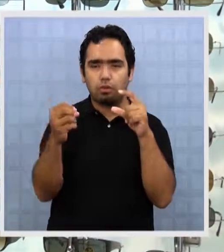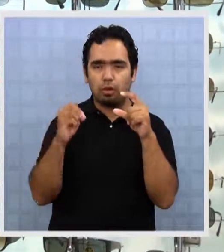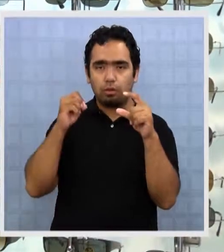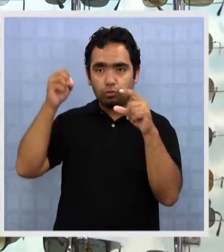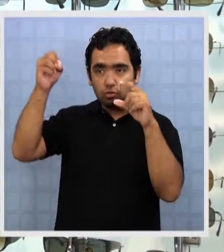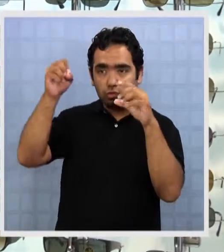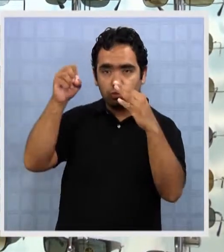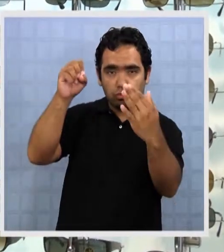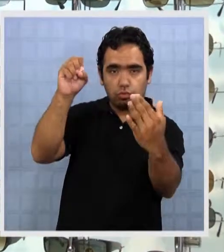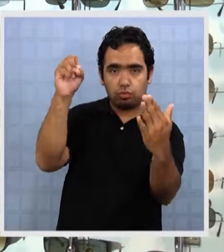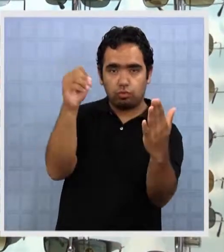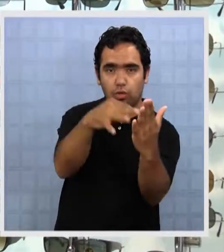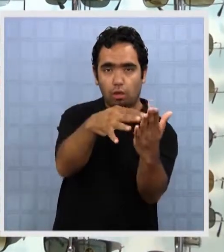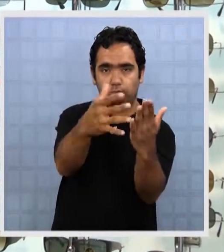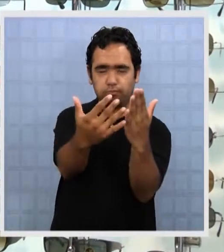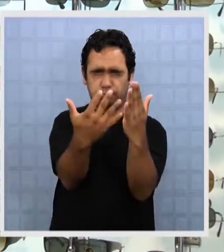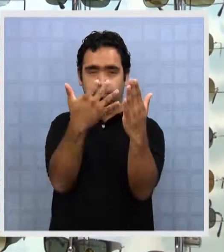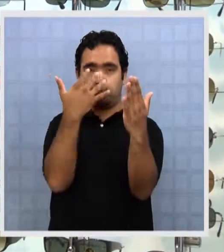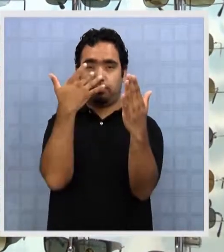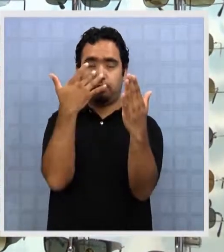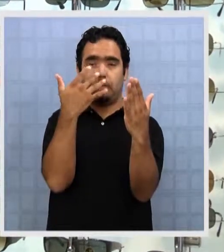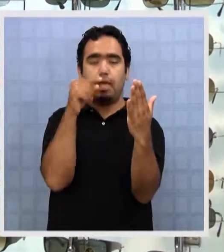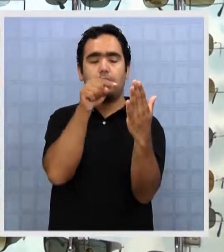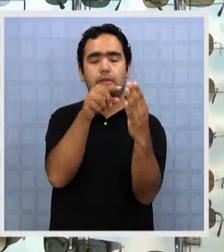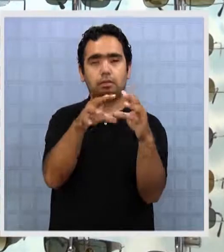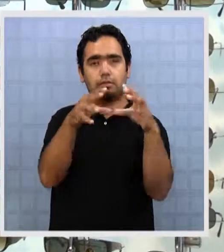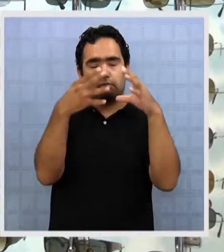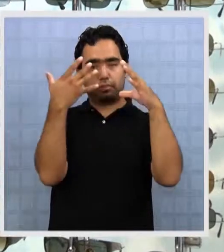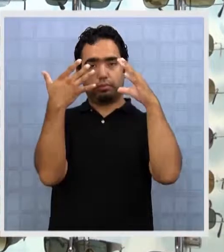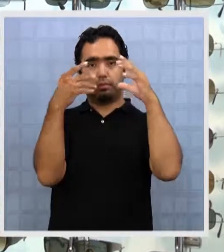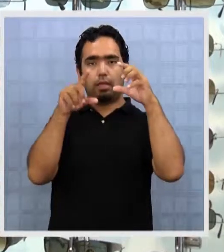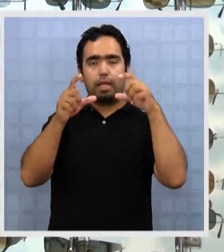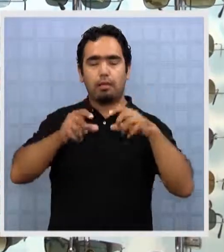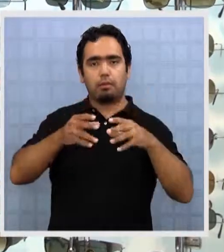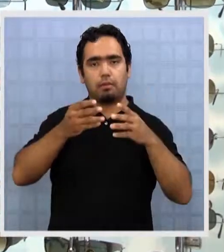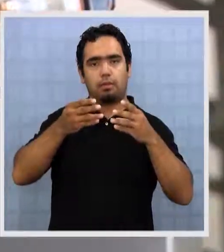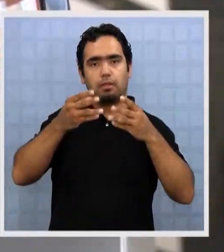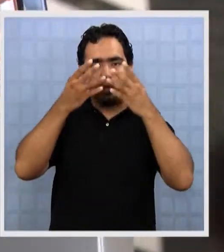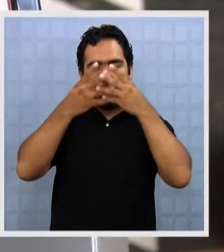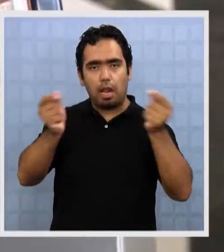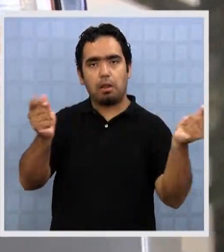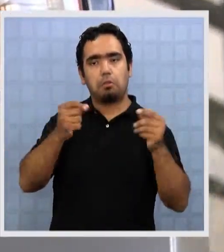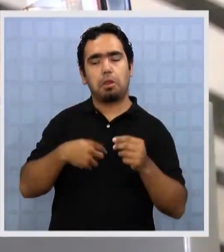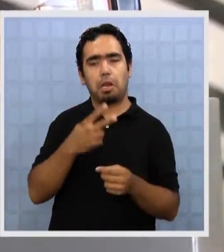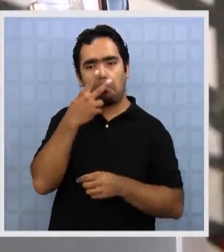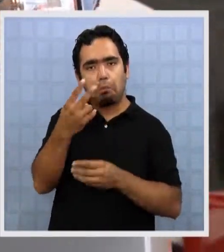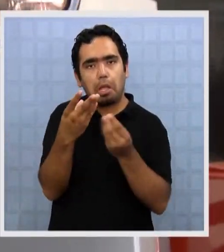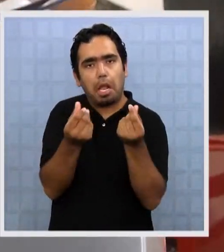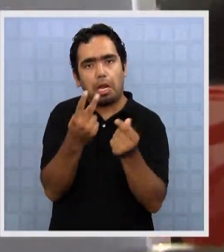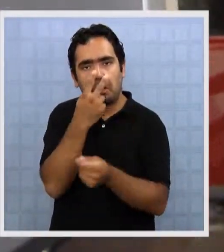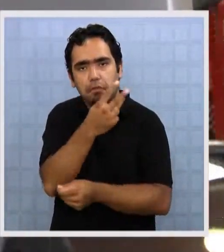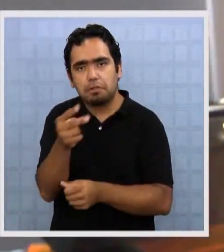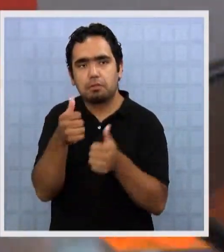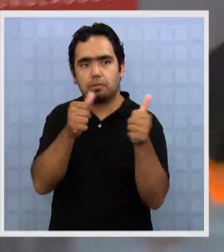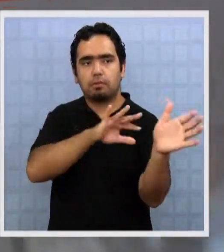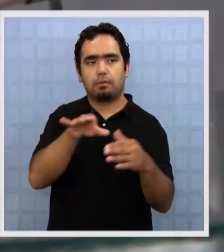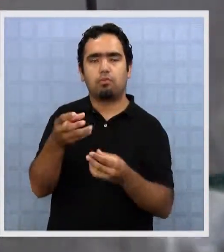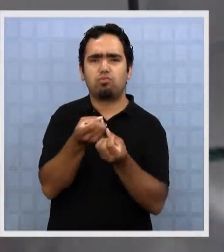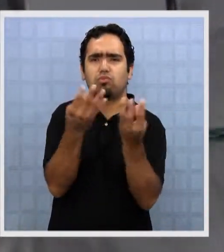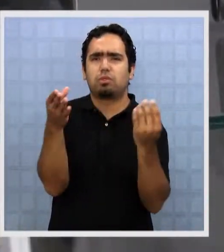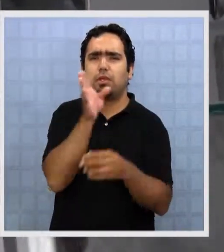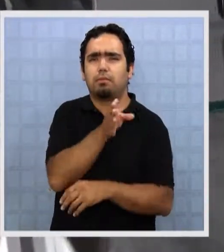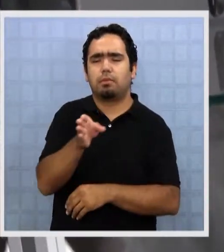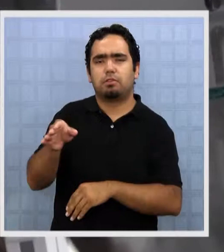todo lo que es el reflejo indirecto del sol, dándonos una calidad de visión mucho más alta. A pesar de la gran cantidad de comerciantes